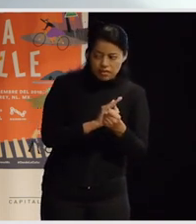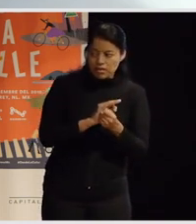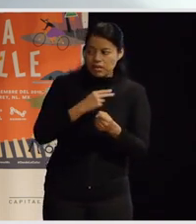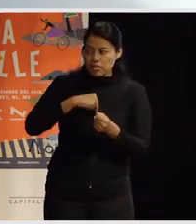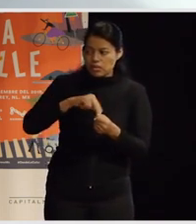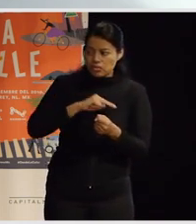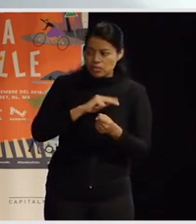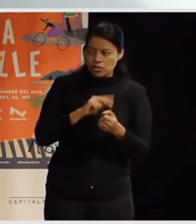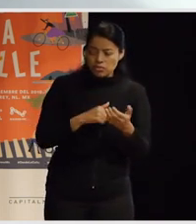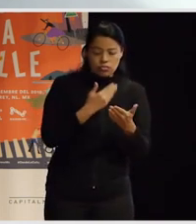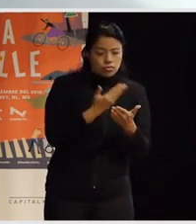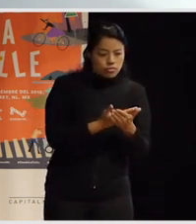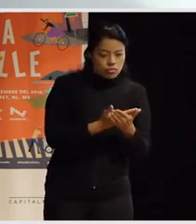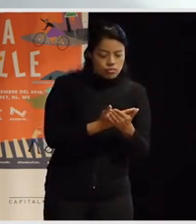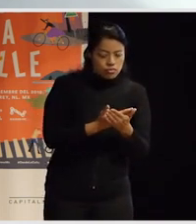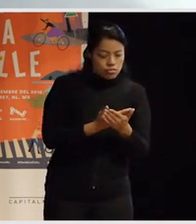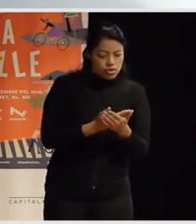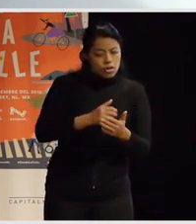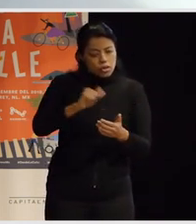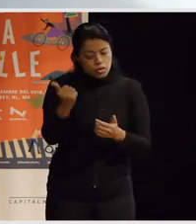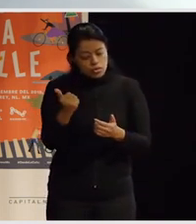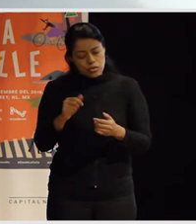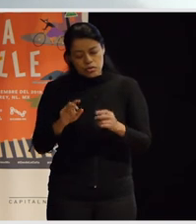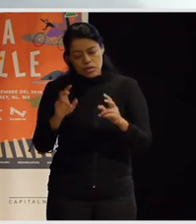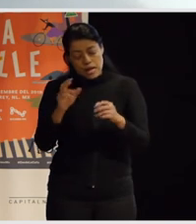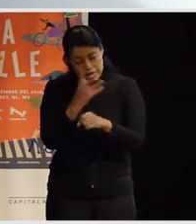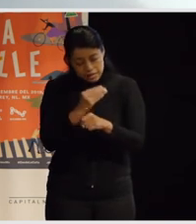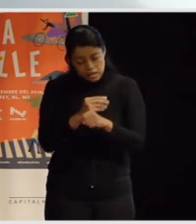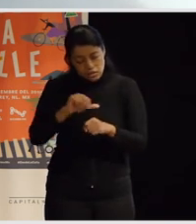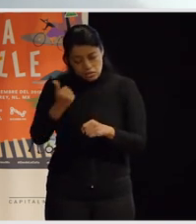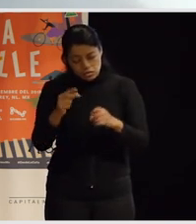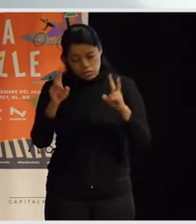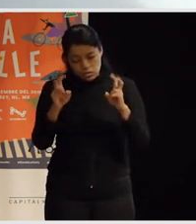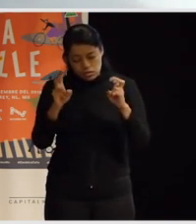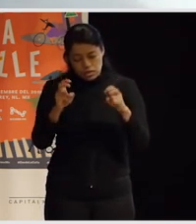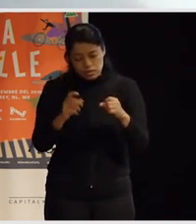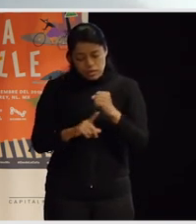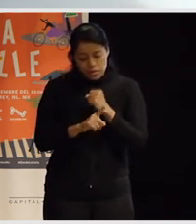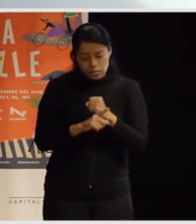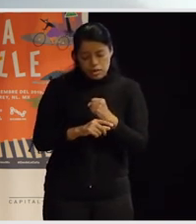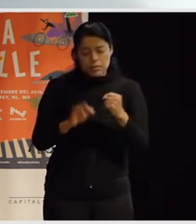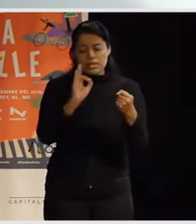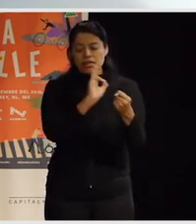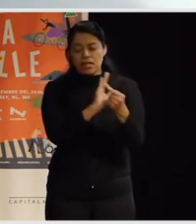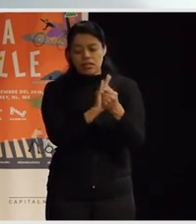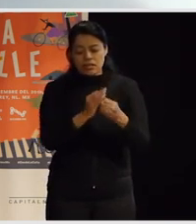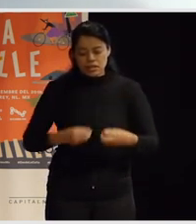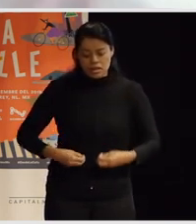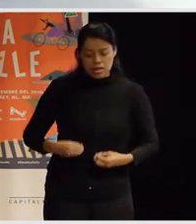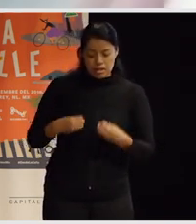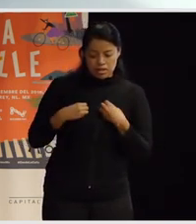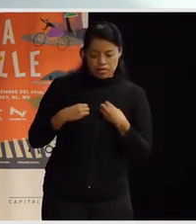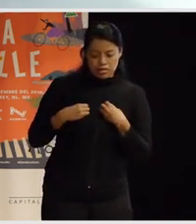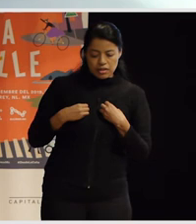nosotras planteamos otro tipo de crisis y otro tipo de conflictos ¿no? que es un conflicto que defiende la vida con lo cual bueno pues es como que digamos